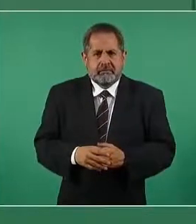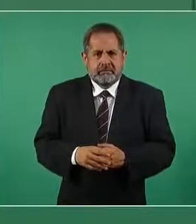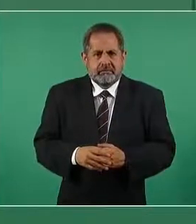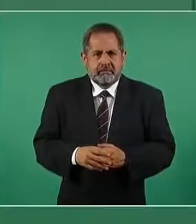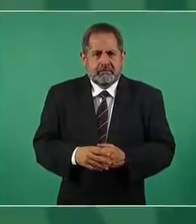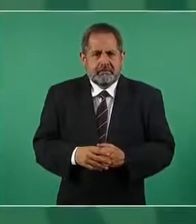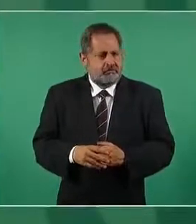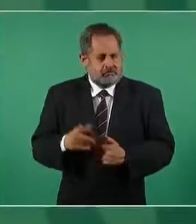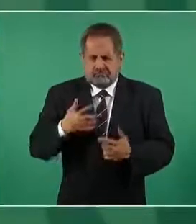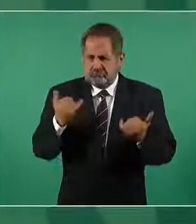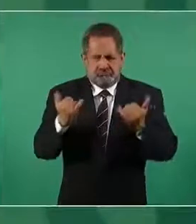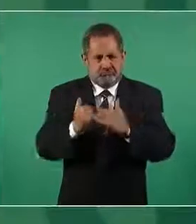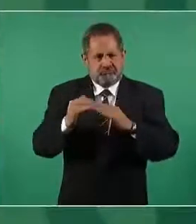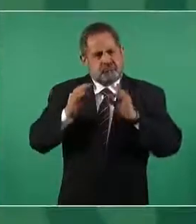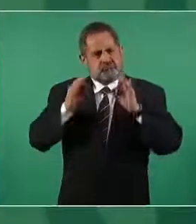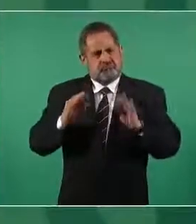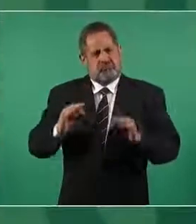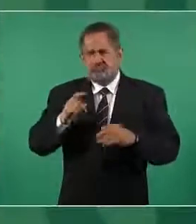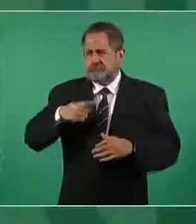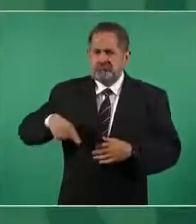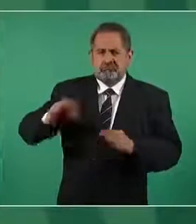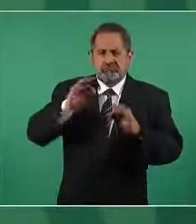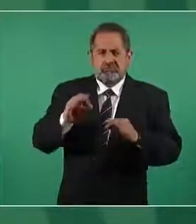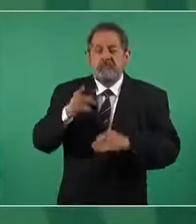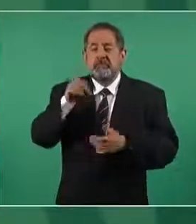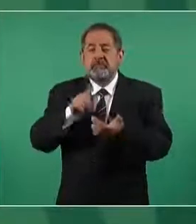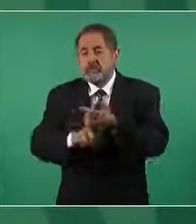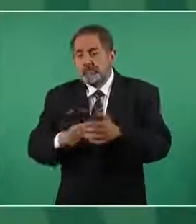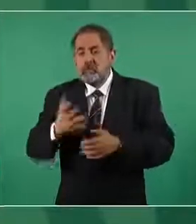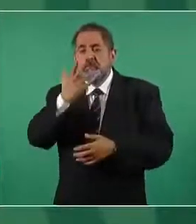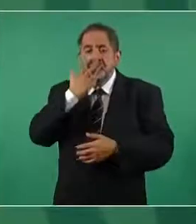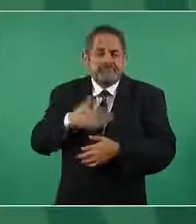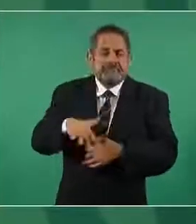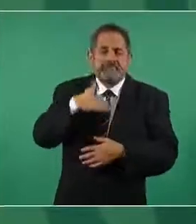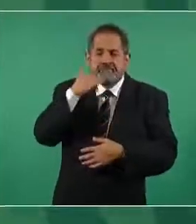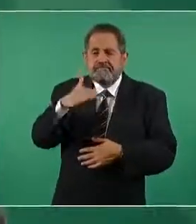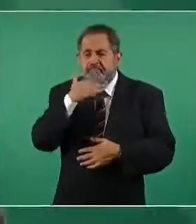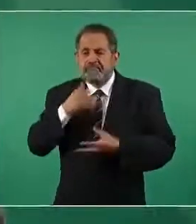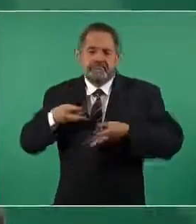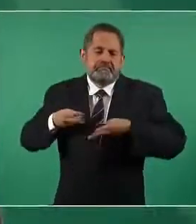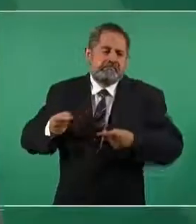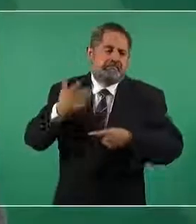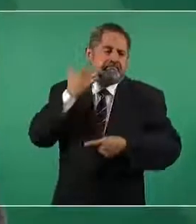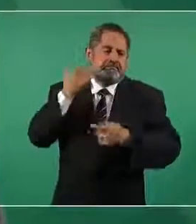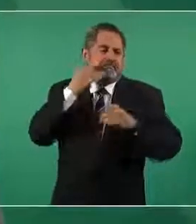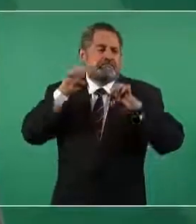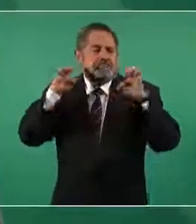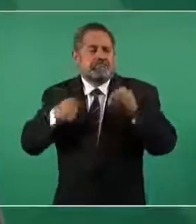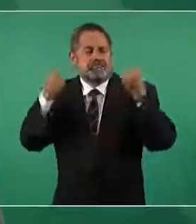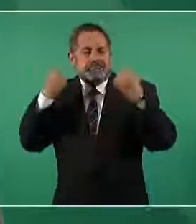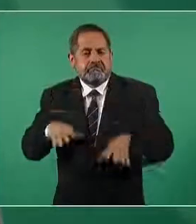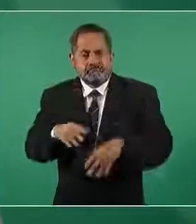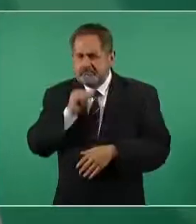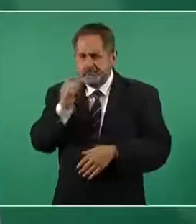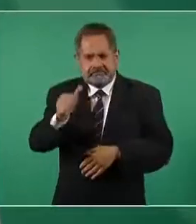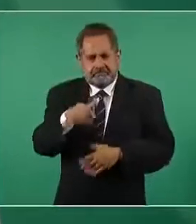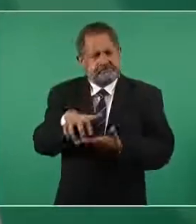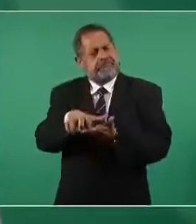no sencillamente no hay corrupción no hay lujos hay ahorros